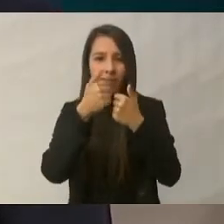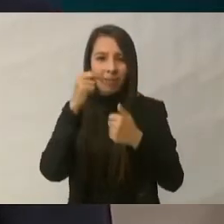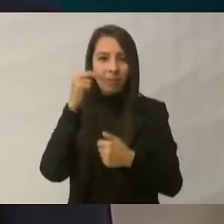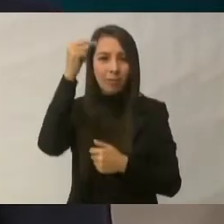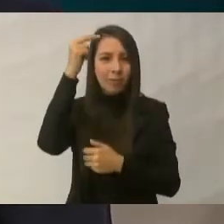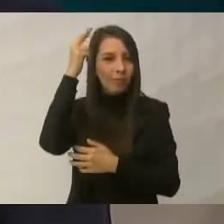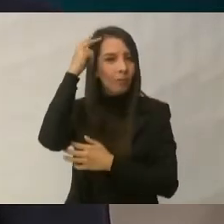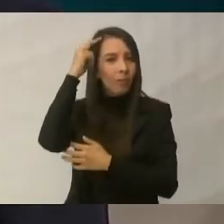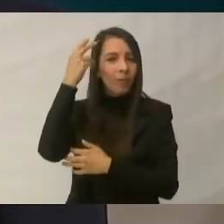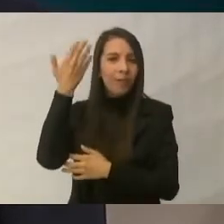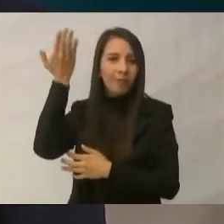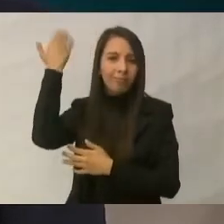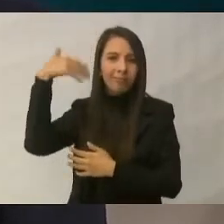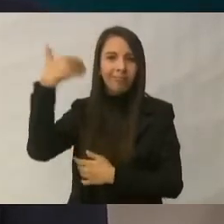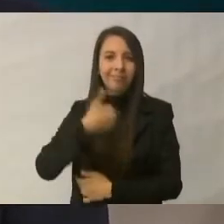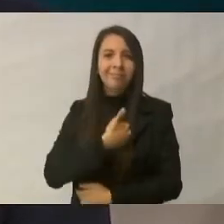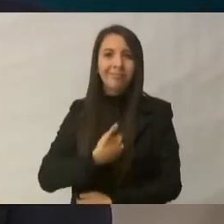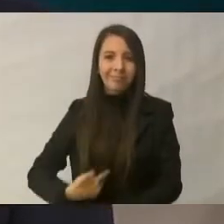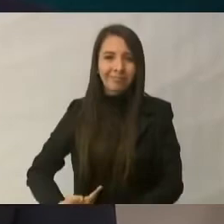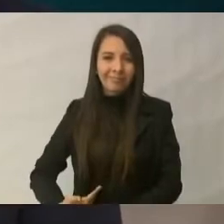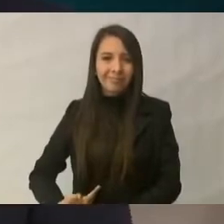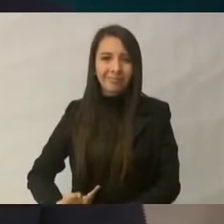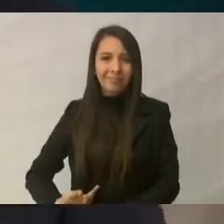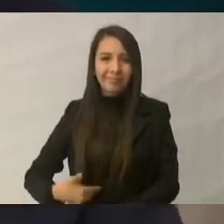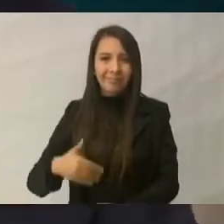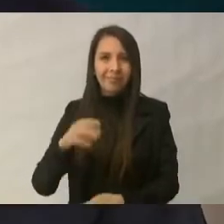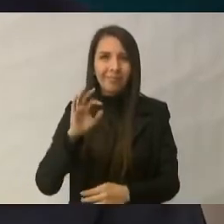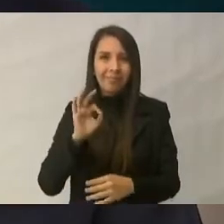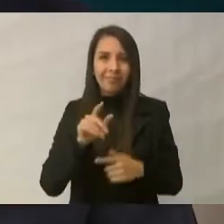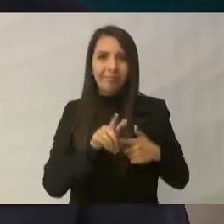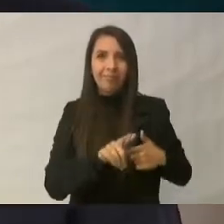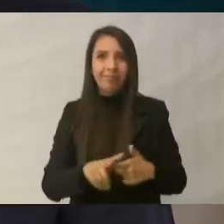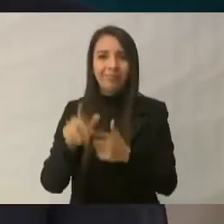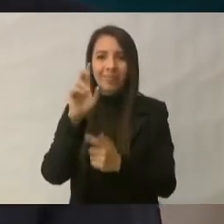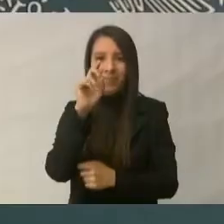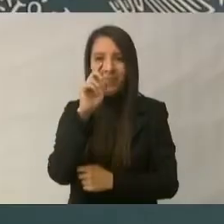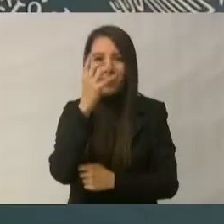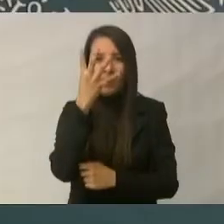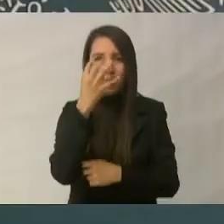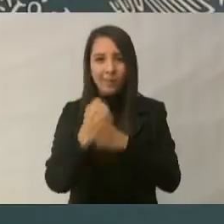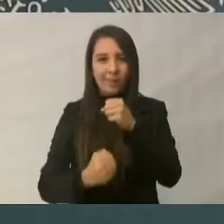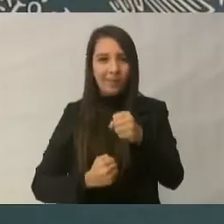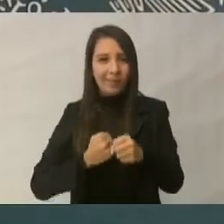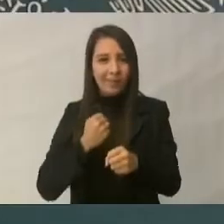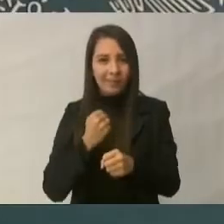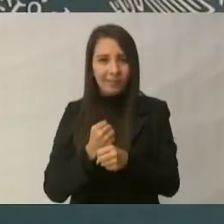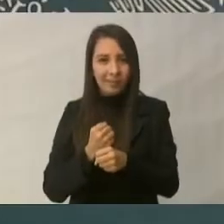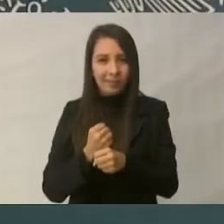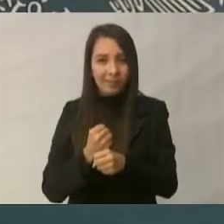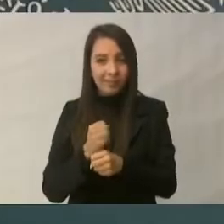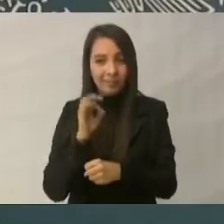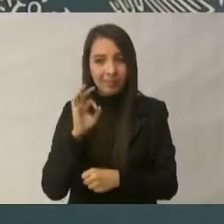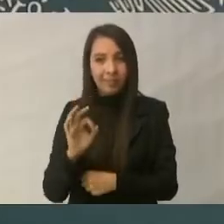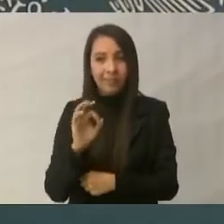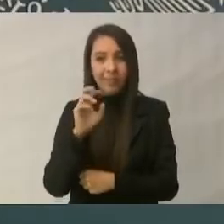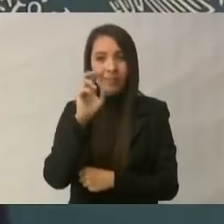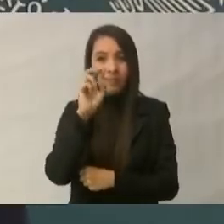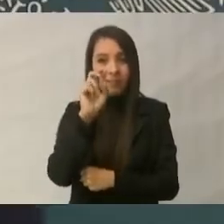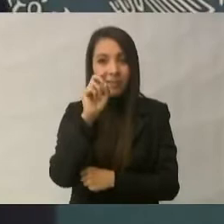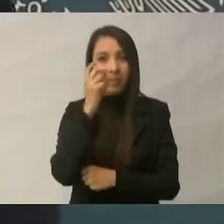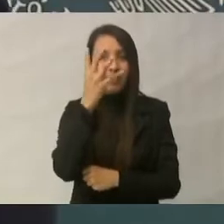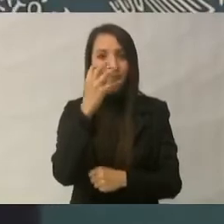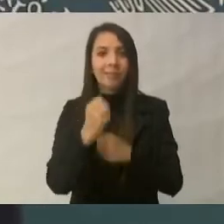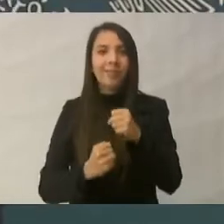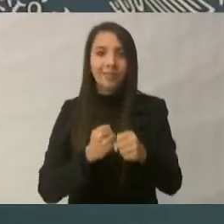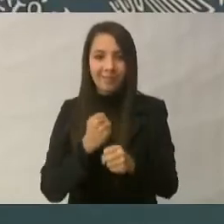durante sus 34 años, 34 del compadre,